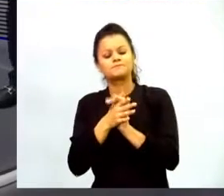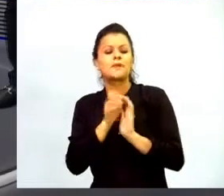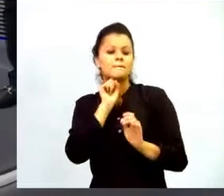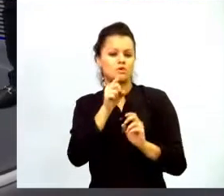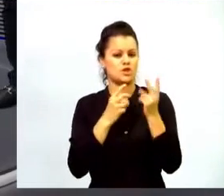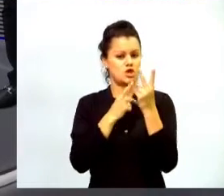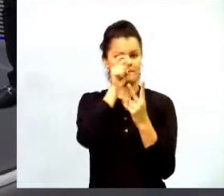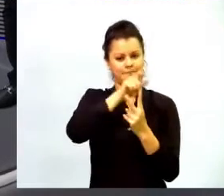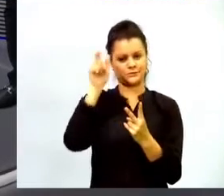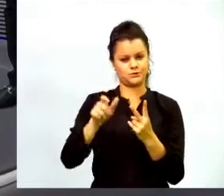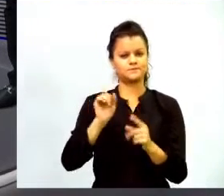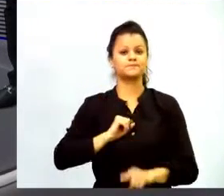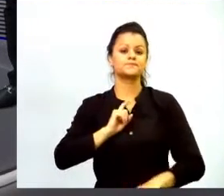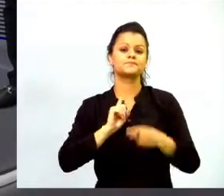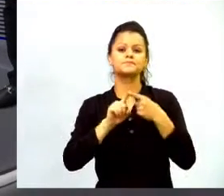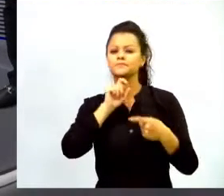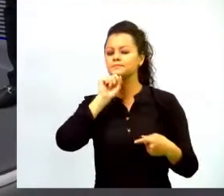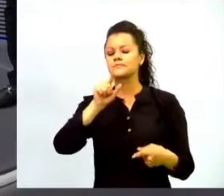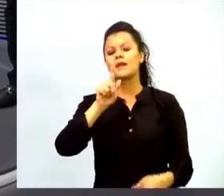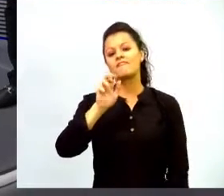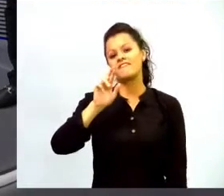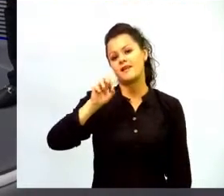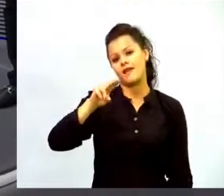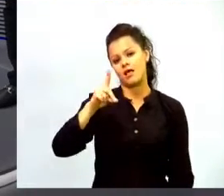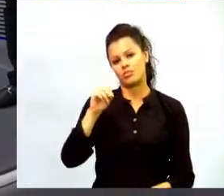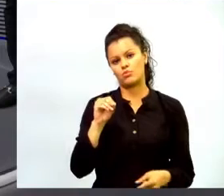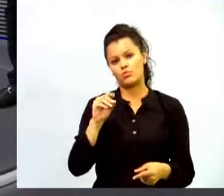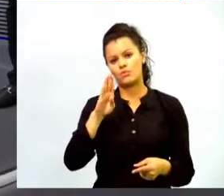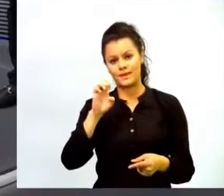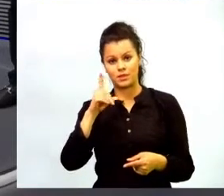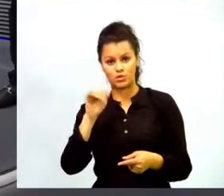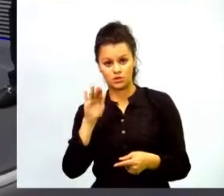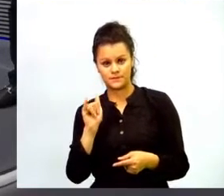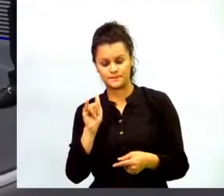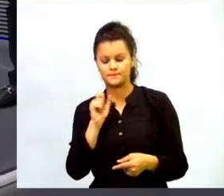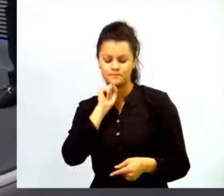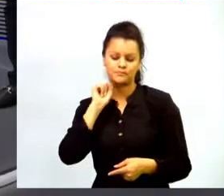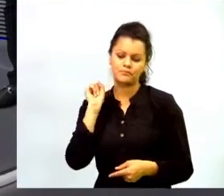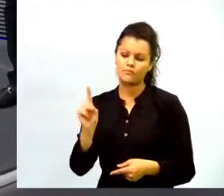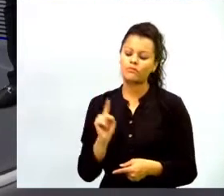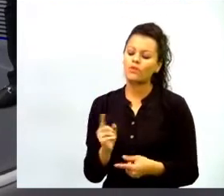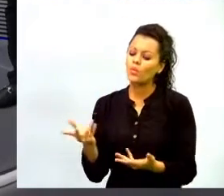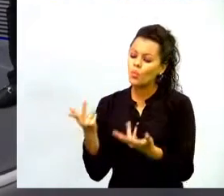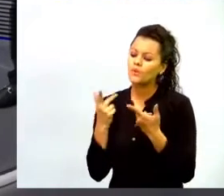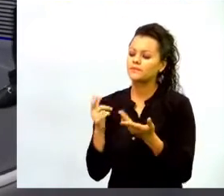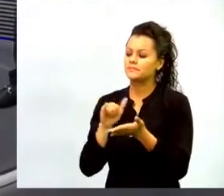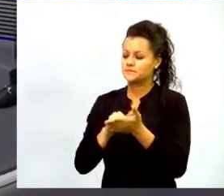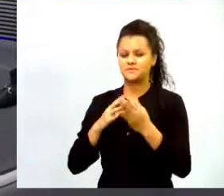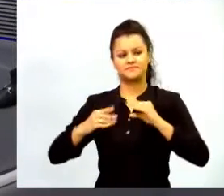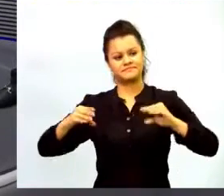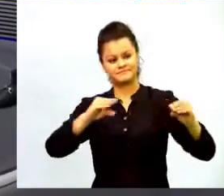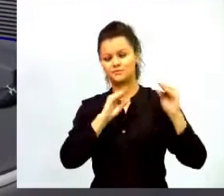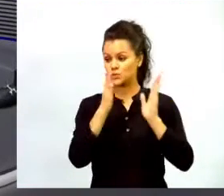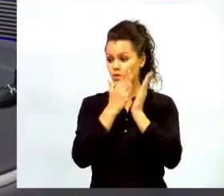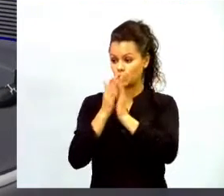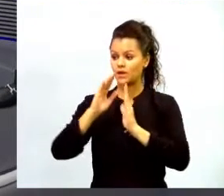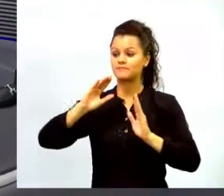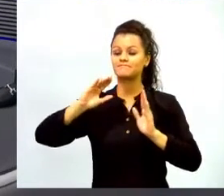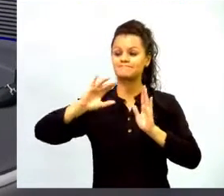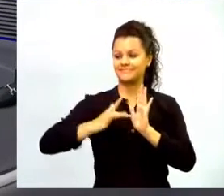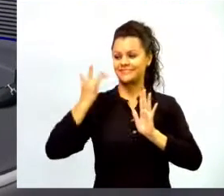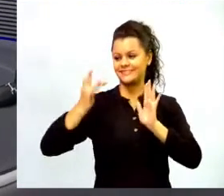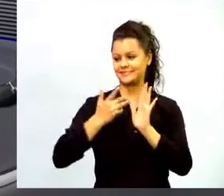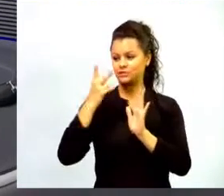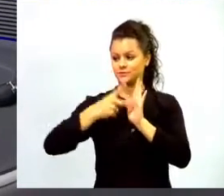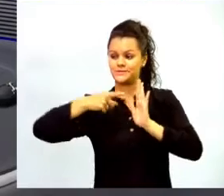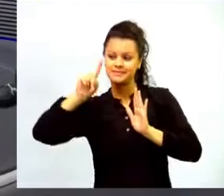va para Fernando Bedoya cuéntanos Fernando desde lo que hemos planteado en Educa Digital 2016 el rol del